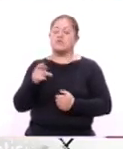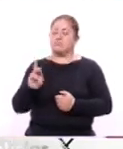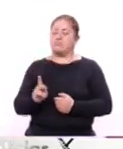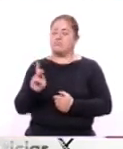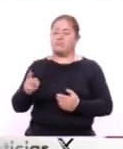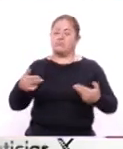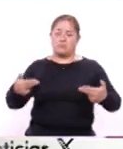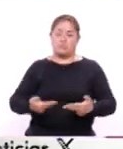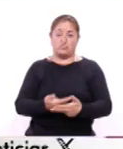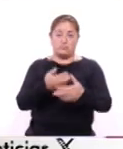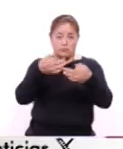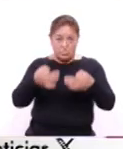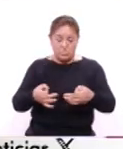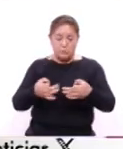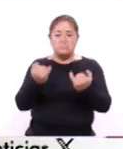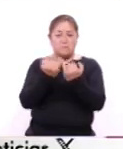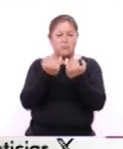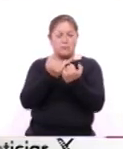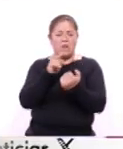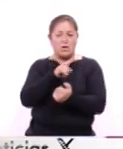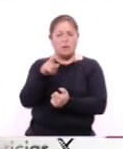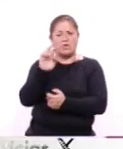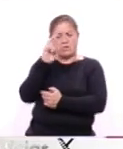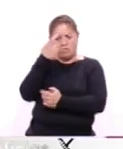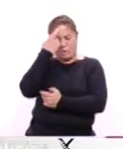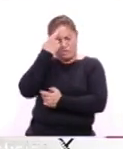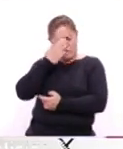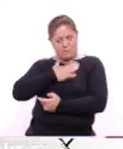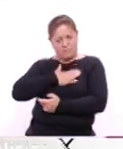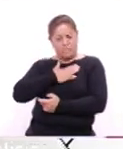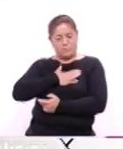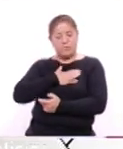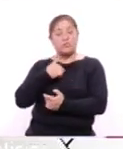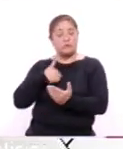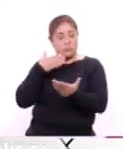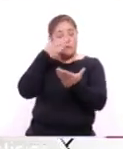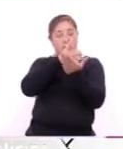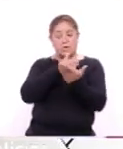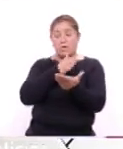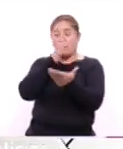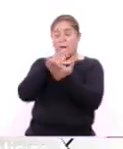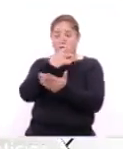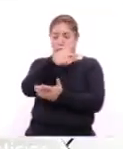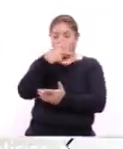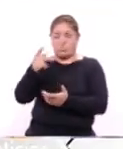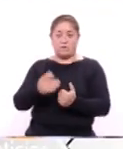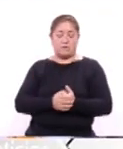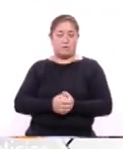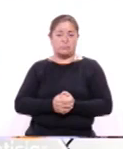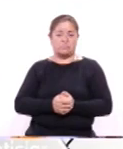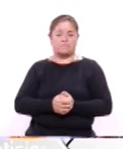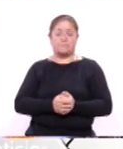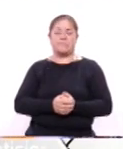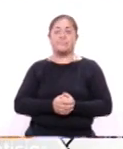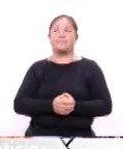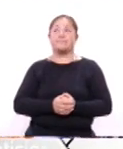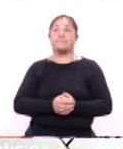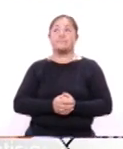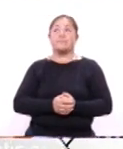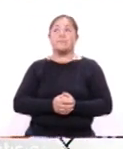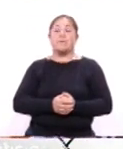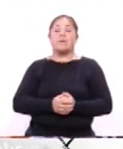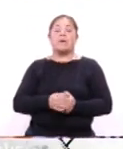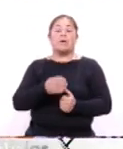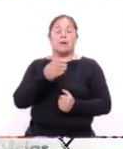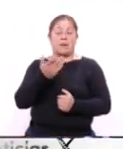que también me recuerden porque llegué a sus hogares, porque alguien se acordó de ustedes. Durante la primera etapa se